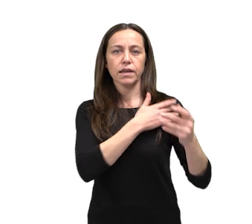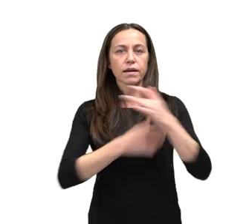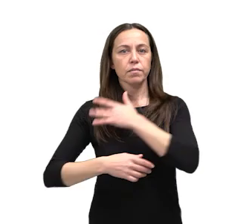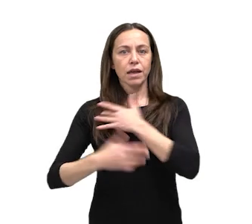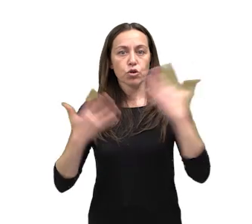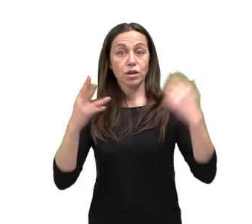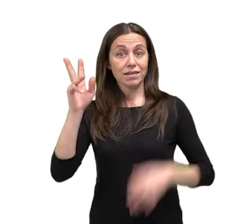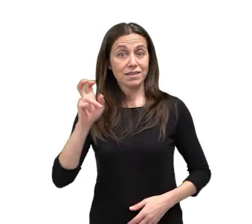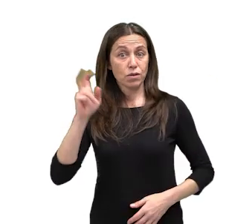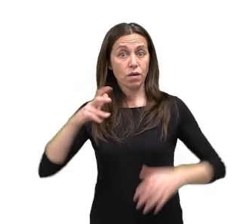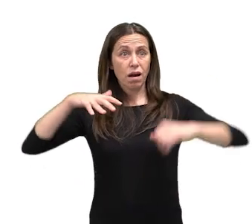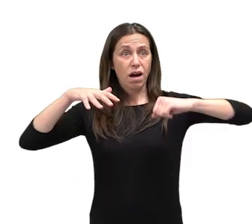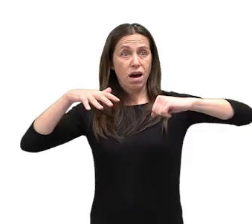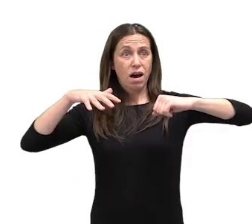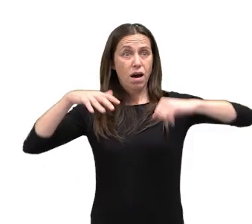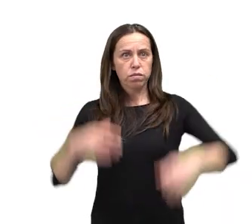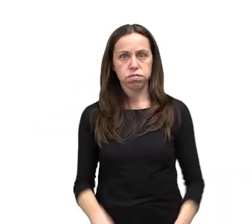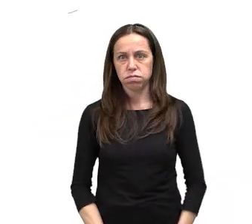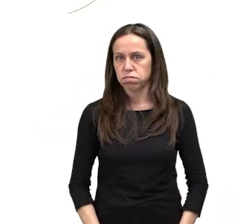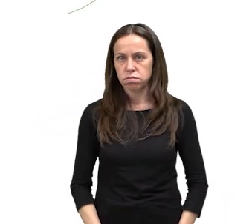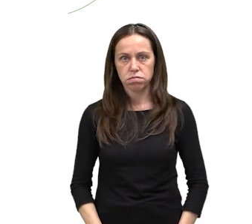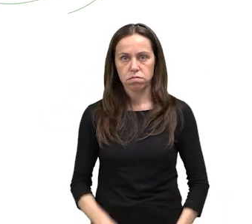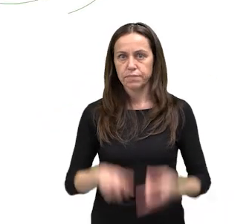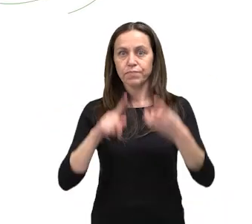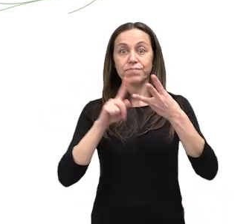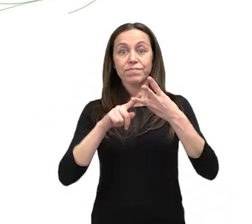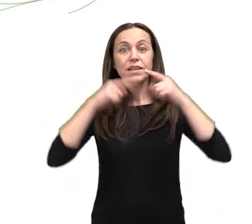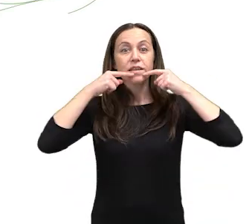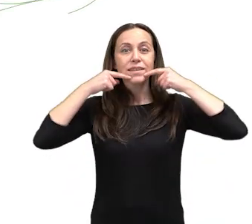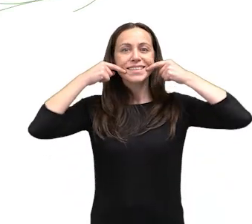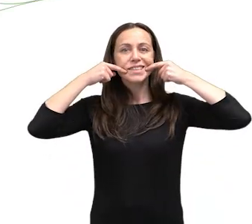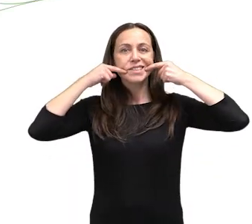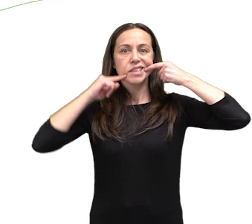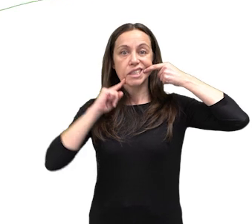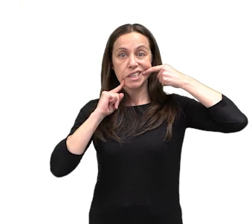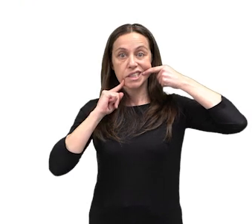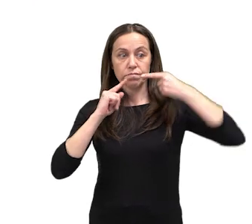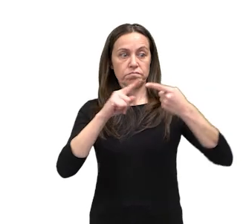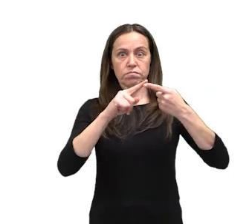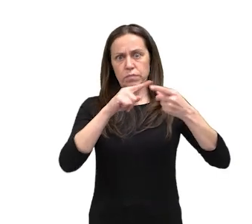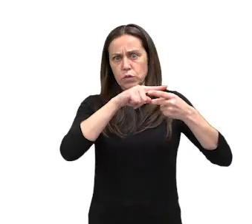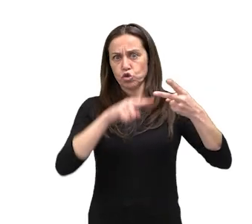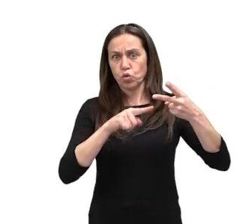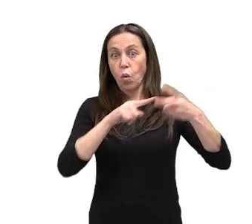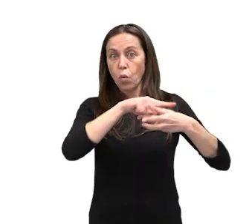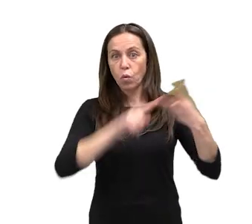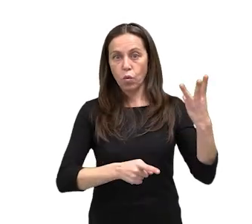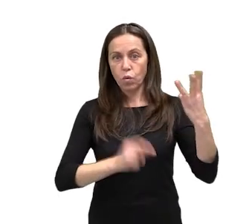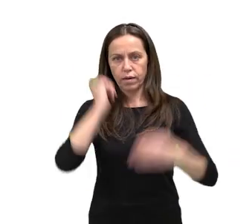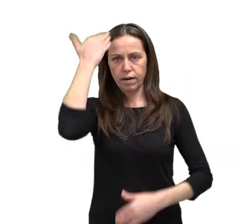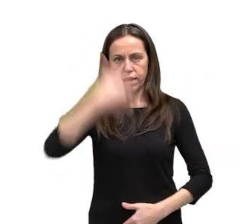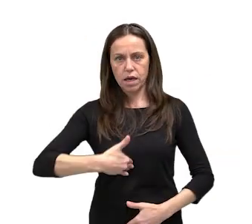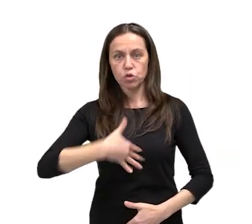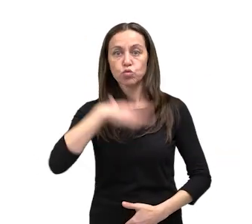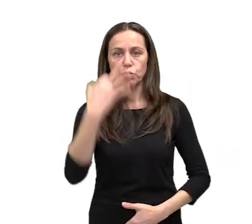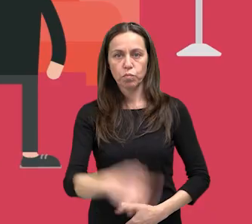mantelos los brazos elevados durante 10 segundos? Non mostras todos los dentes o sorrir? Podes estar sufrindo